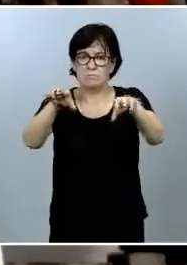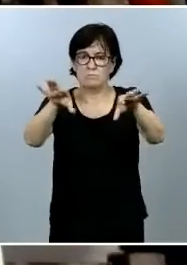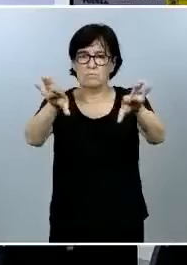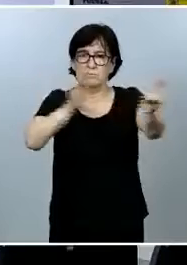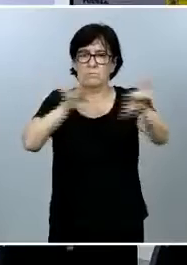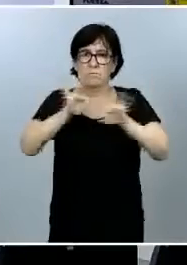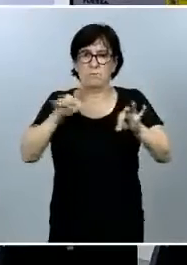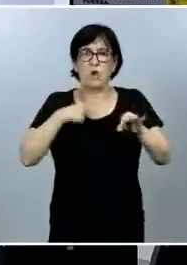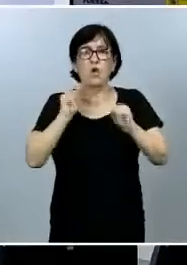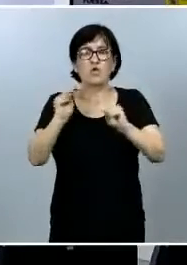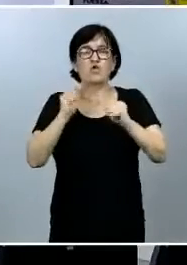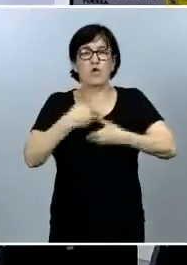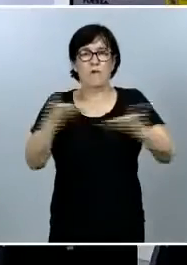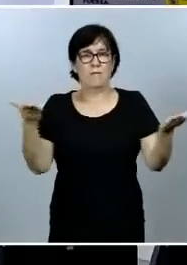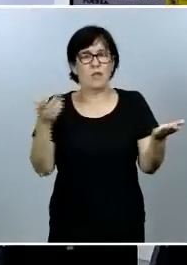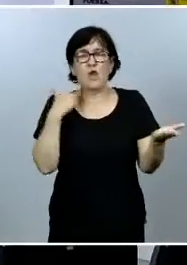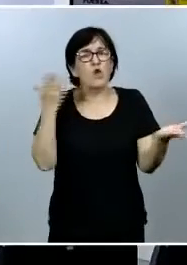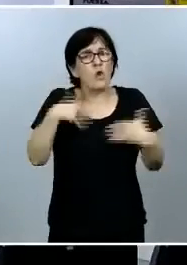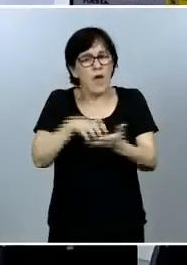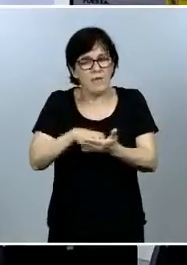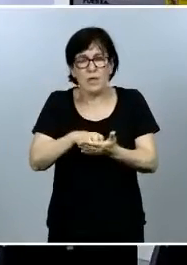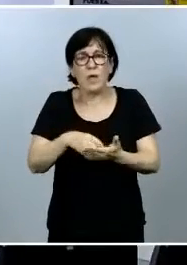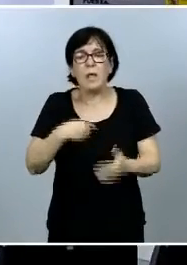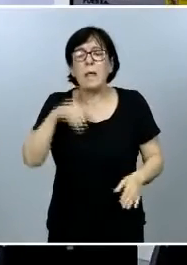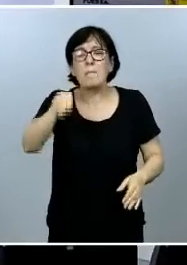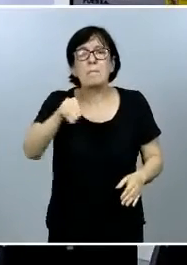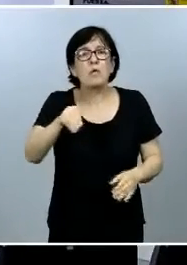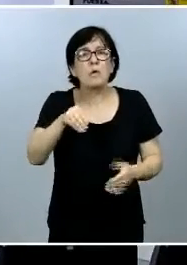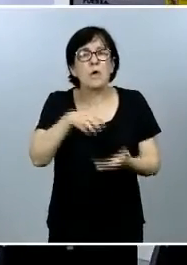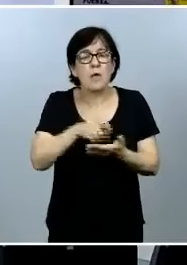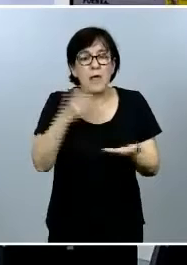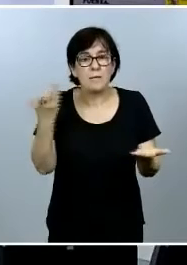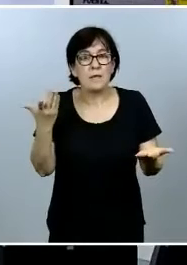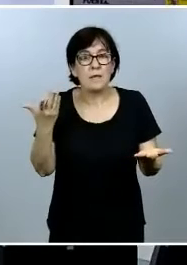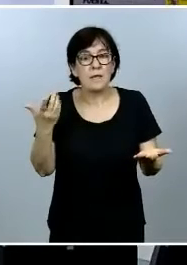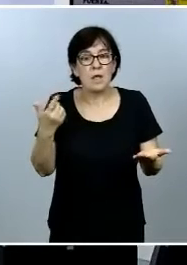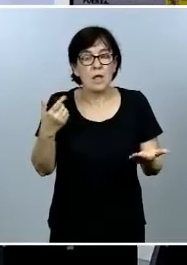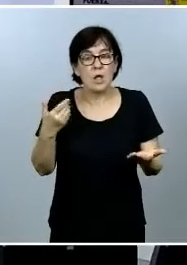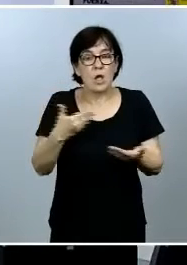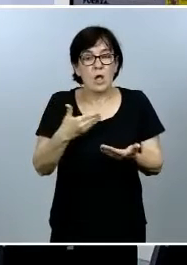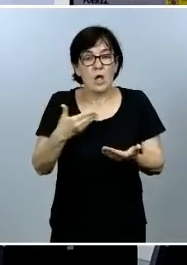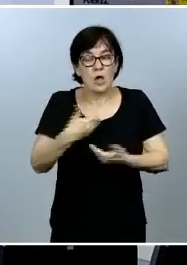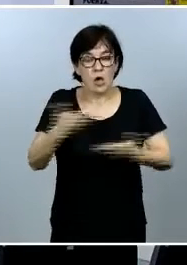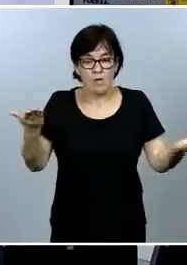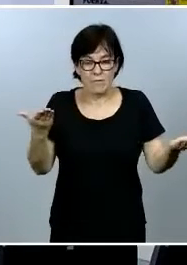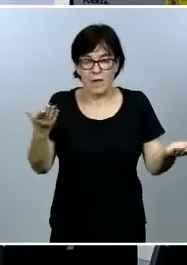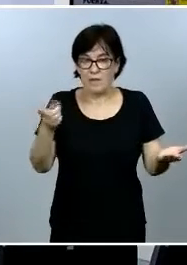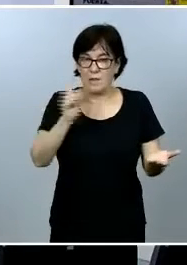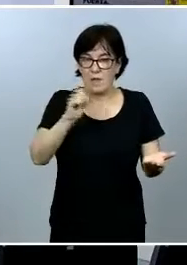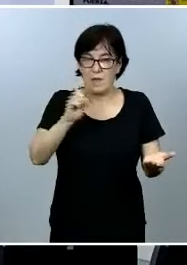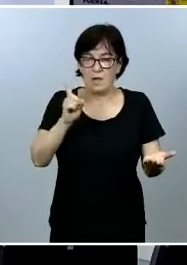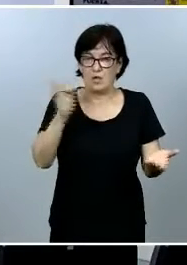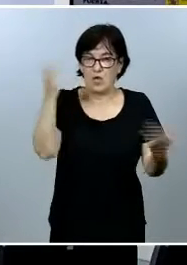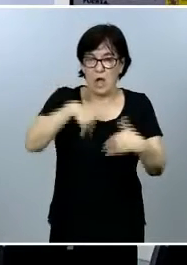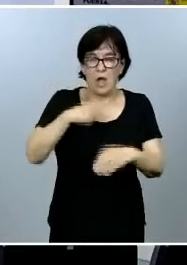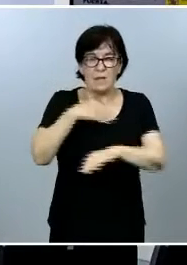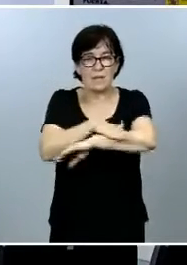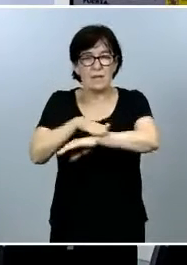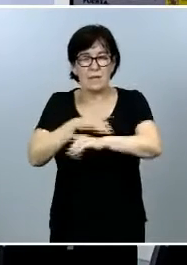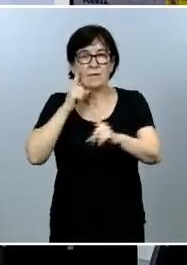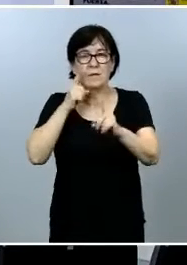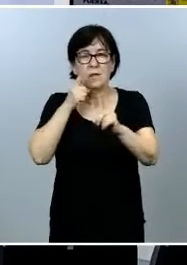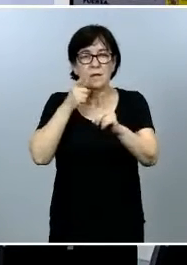cuestión mi pregunta es muy sencilla la pérdida de confianza en la que se basa la decisión tiene que ver directa o